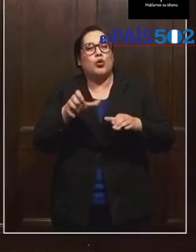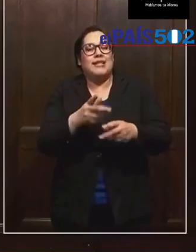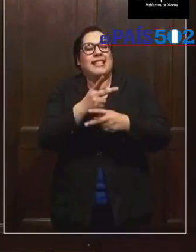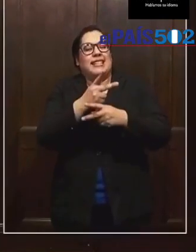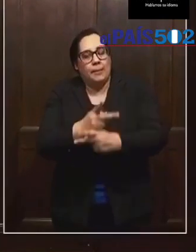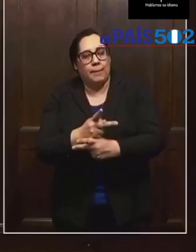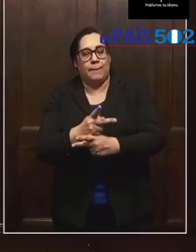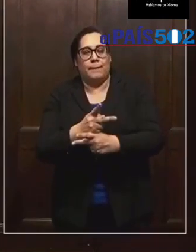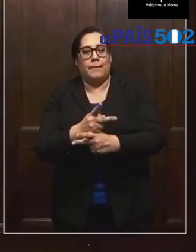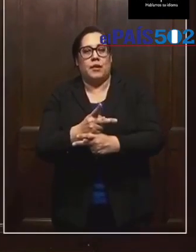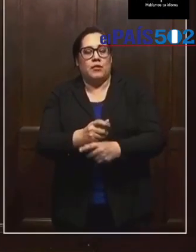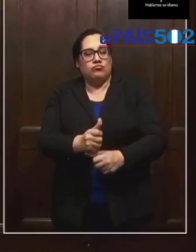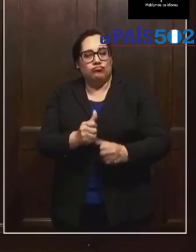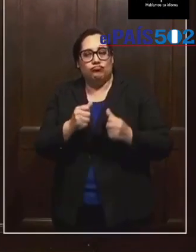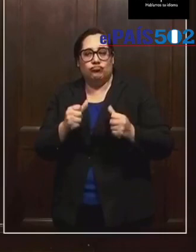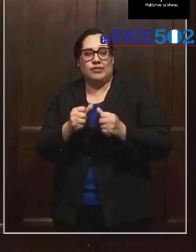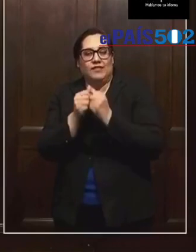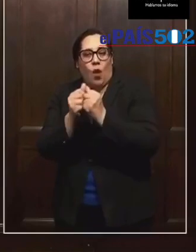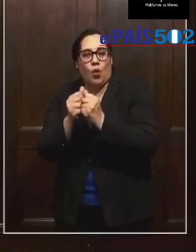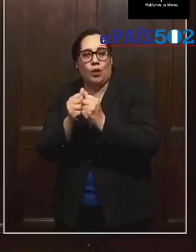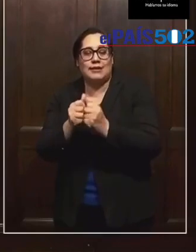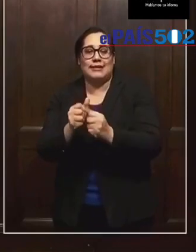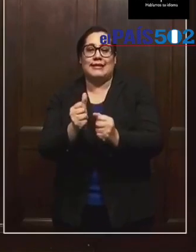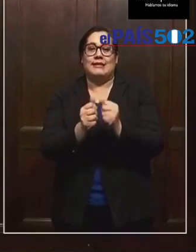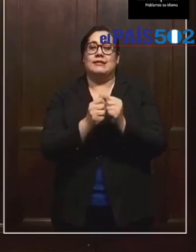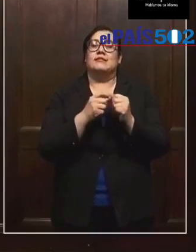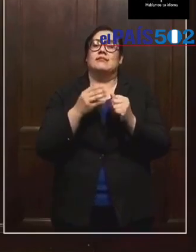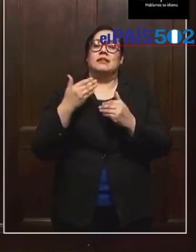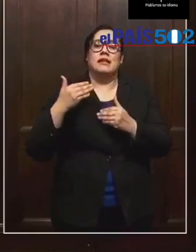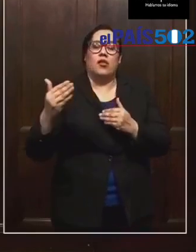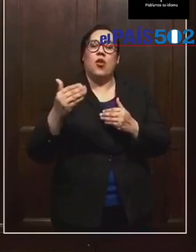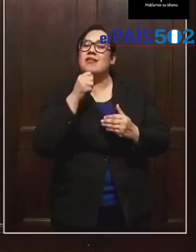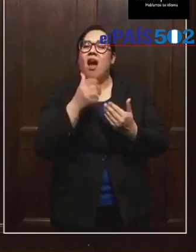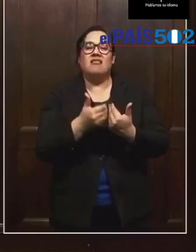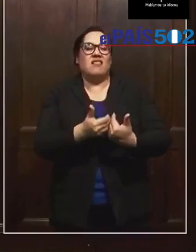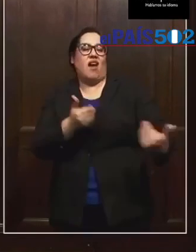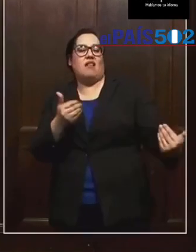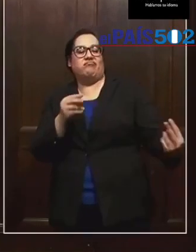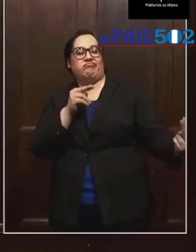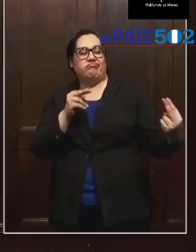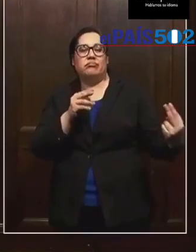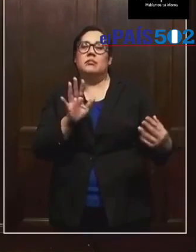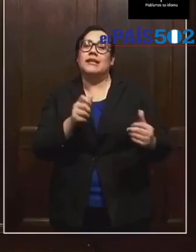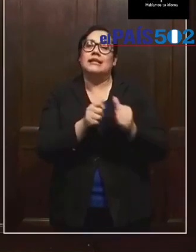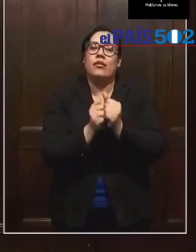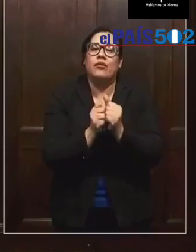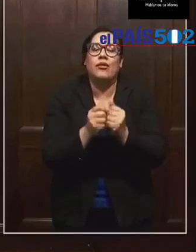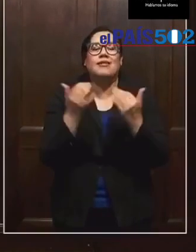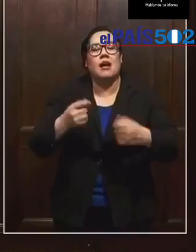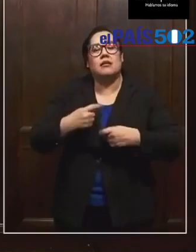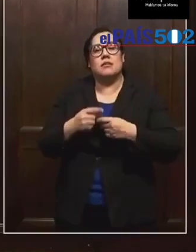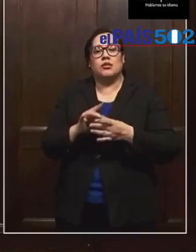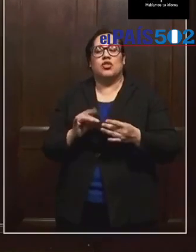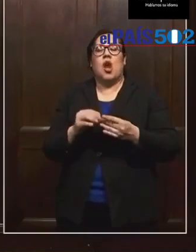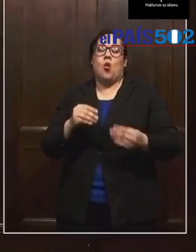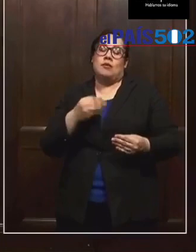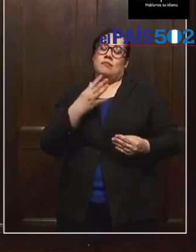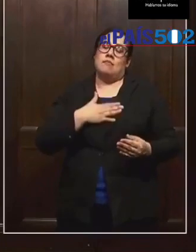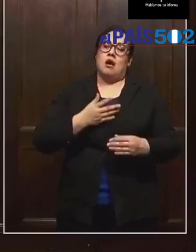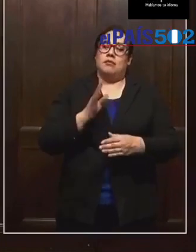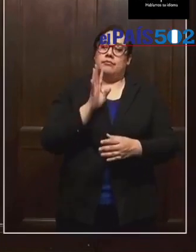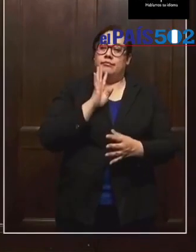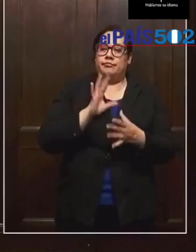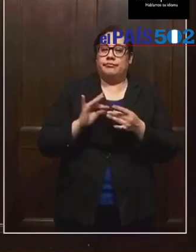keep marching forward together and not divided. With that, let me turn to Spanish and give my talking